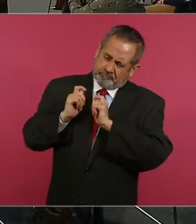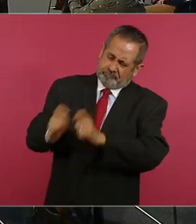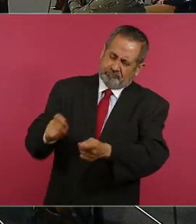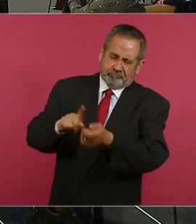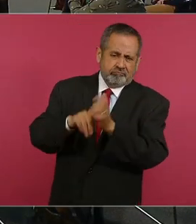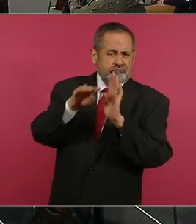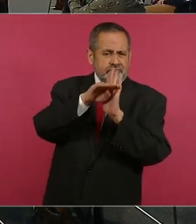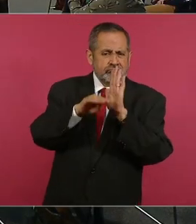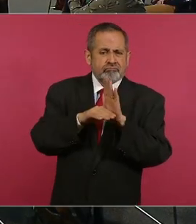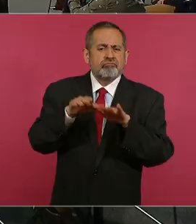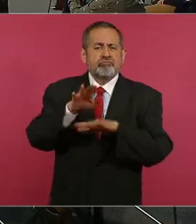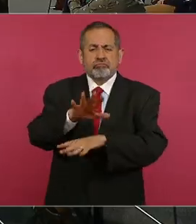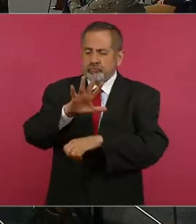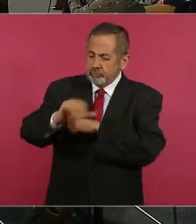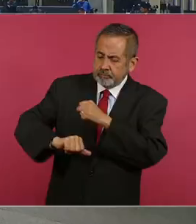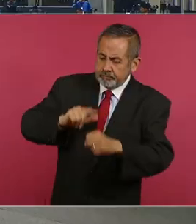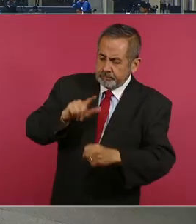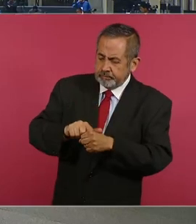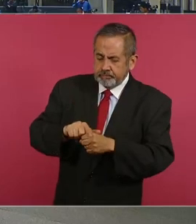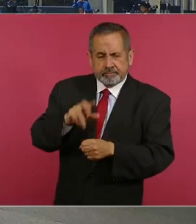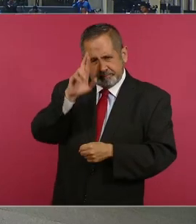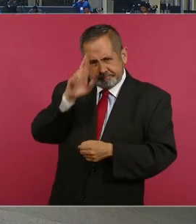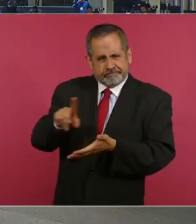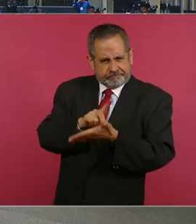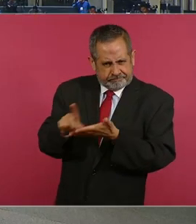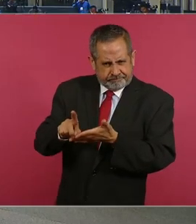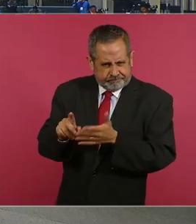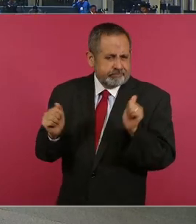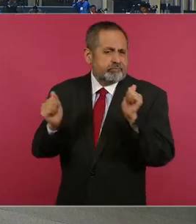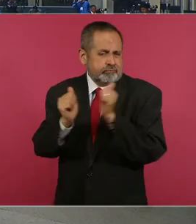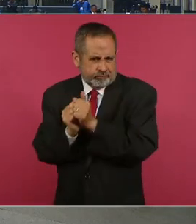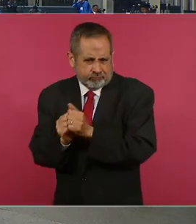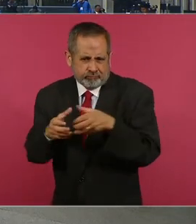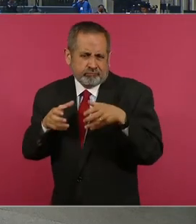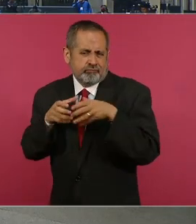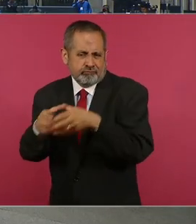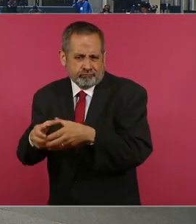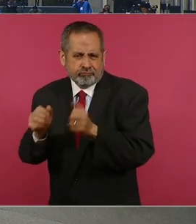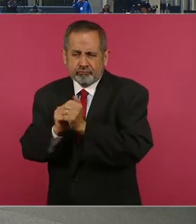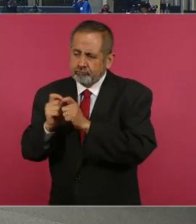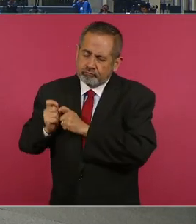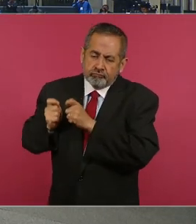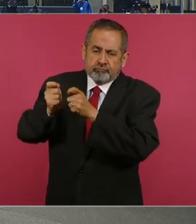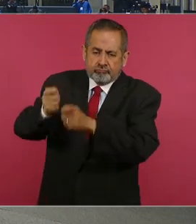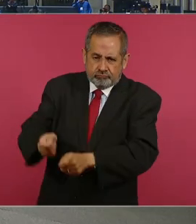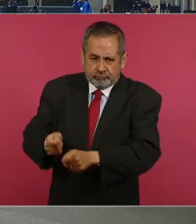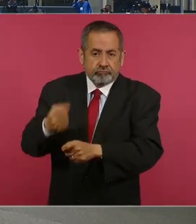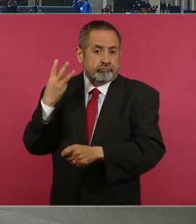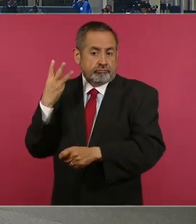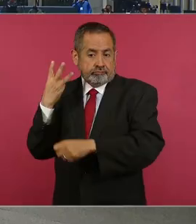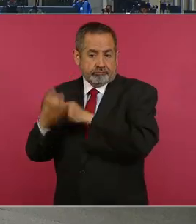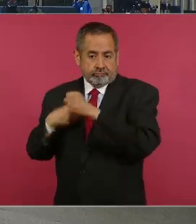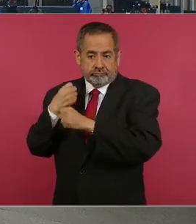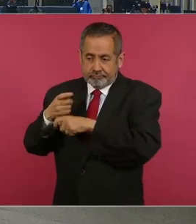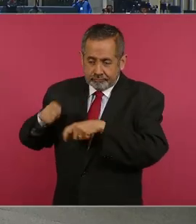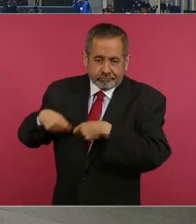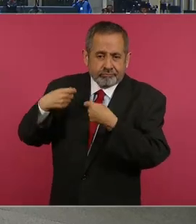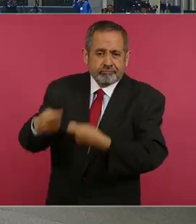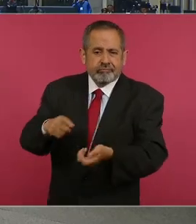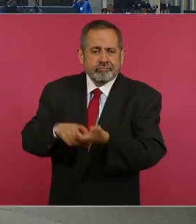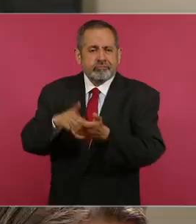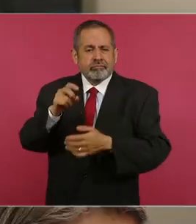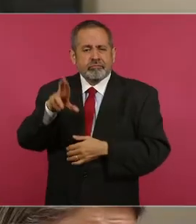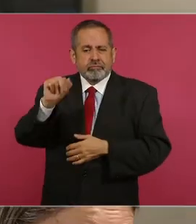agenda por los derechos de los animales que ha construido con el movimiento Conciencia a lo largo de estos últimos tres años a la doctora